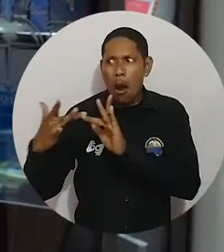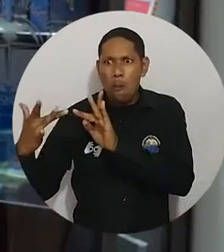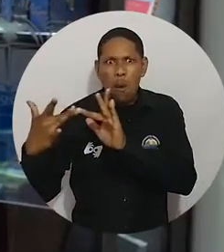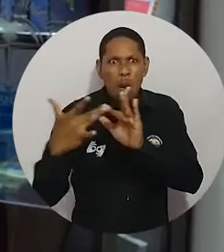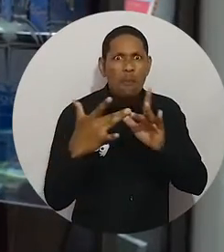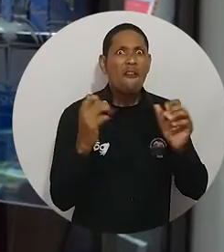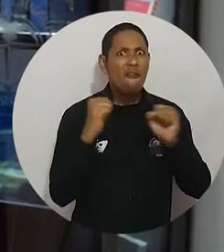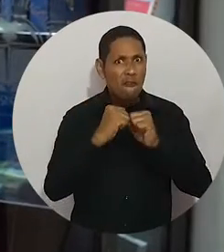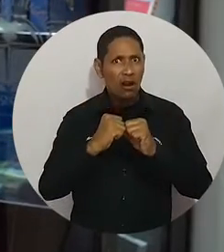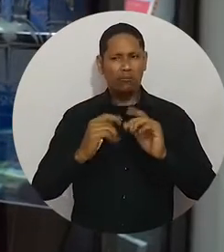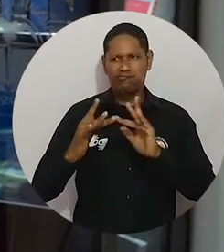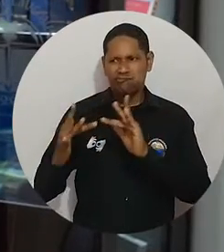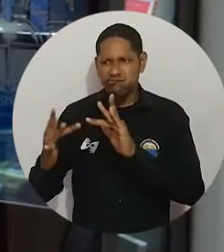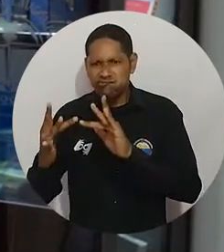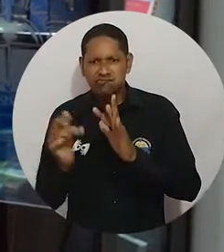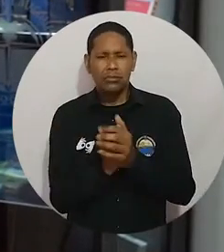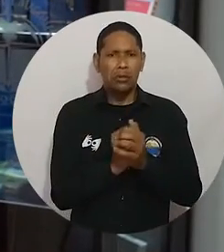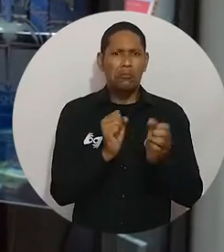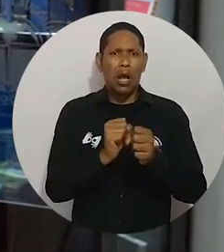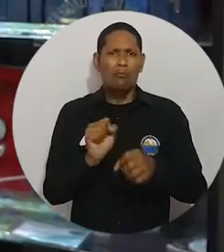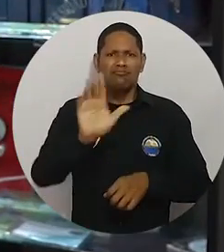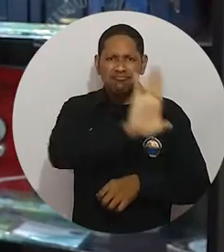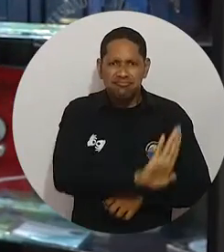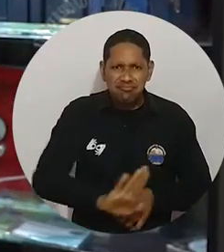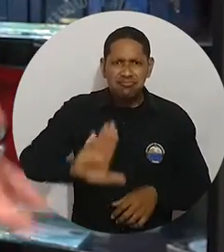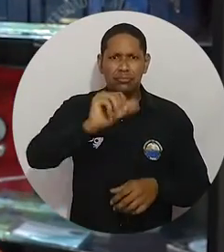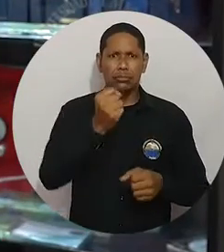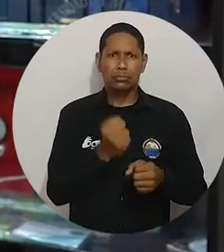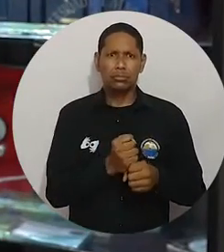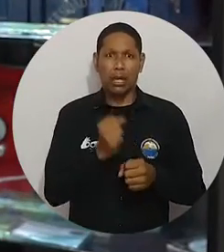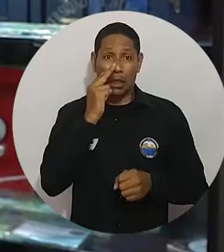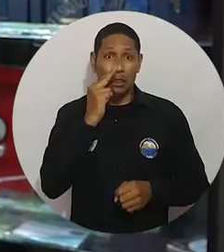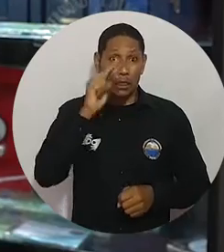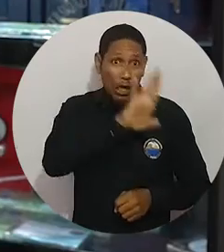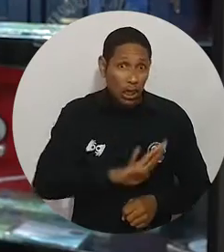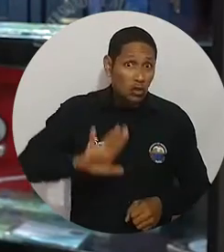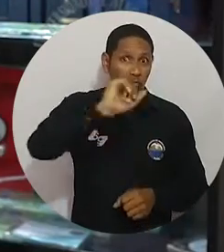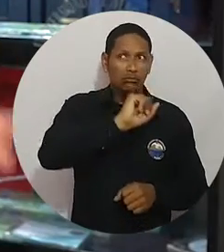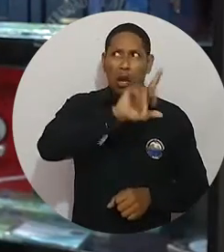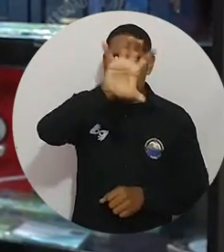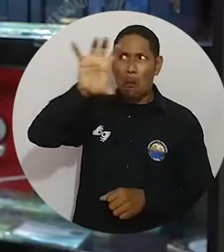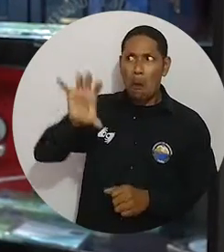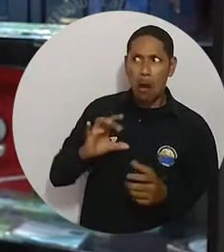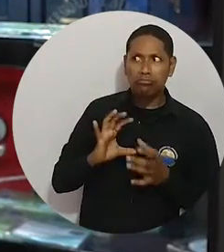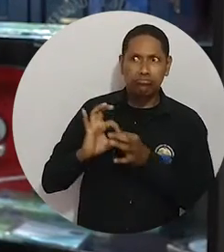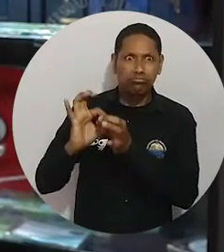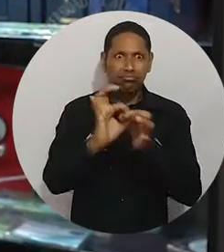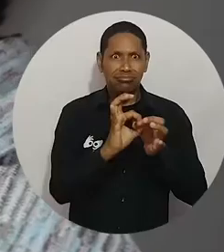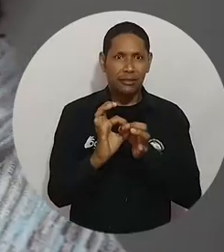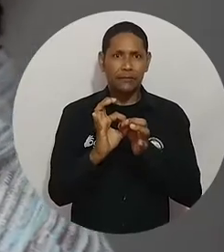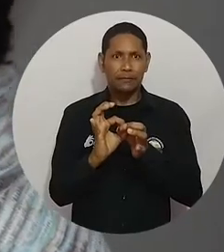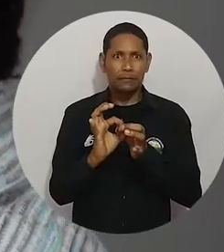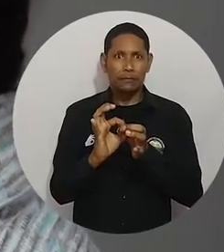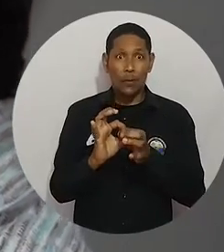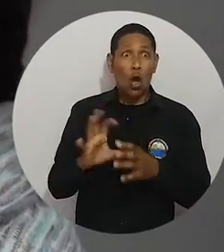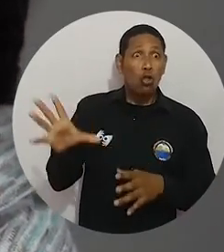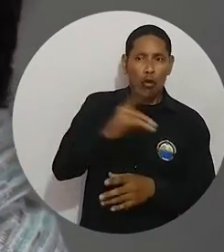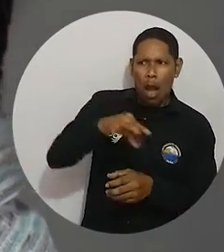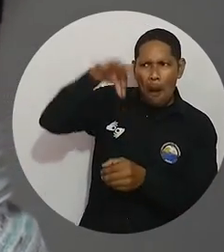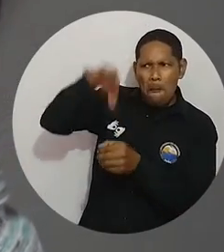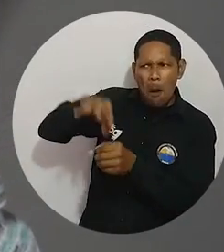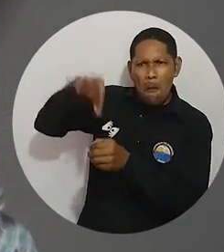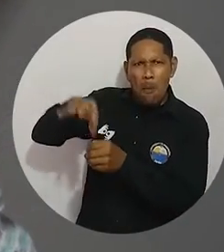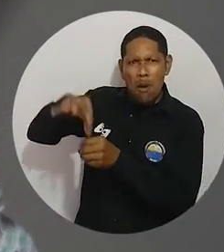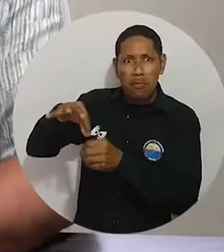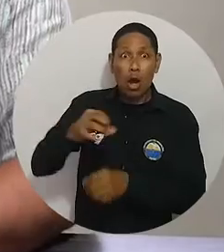nodos que se han creado, digamos, regionales y de provincias, departamentales o de estados en algunos países. La votación se